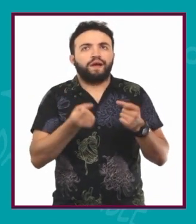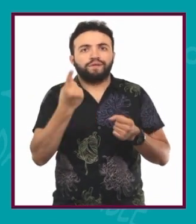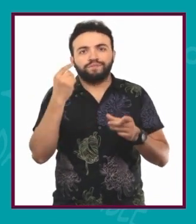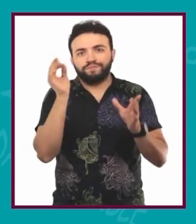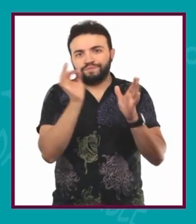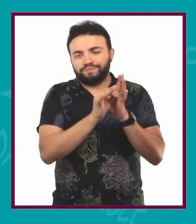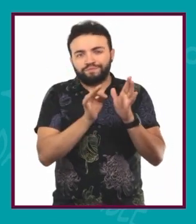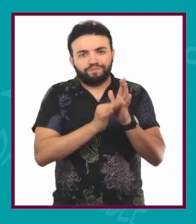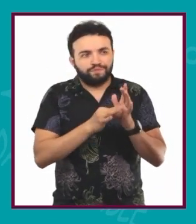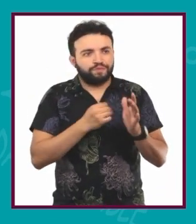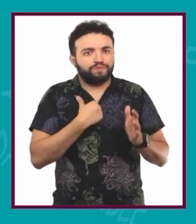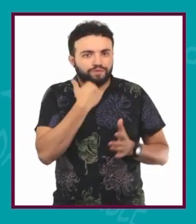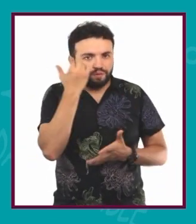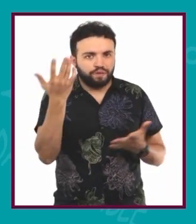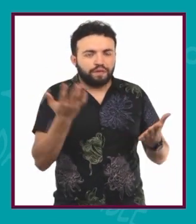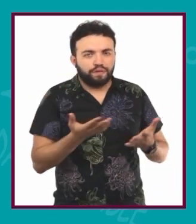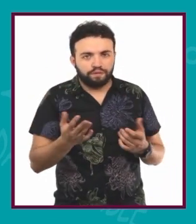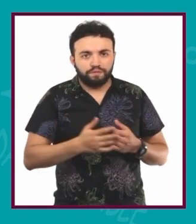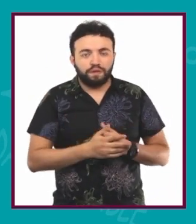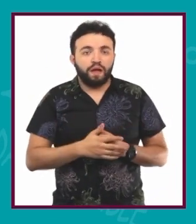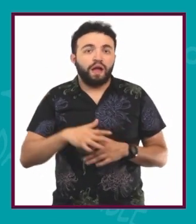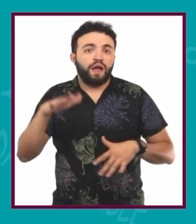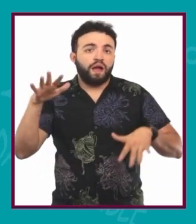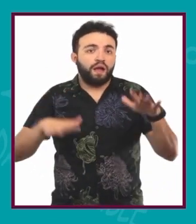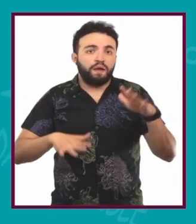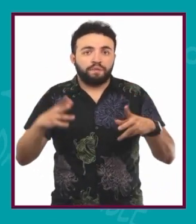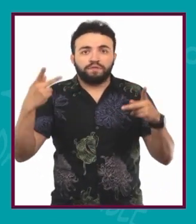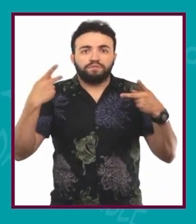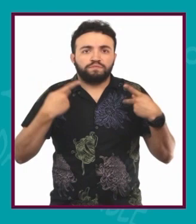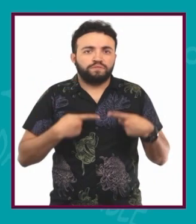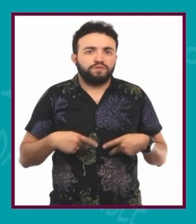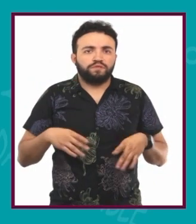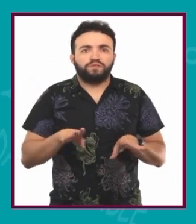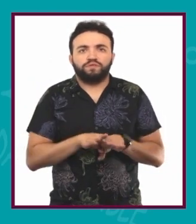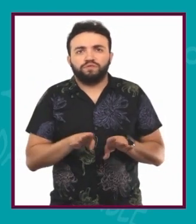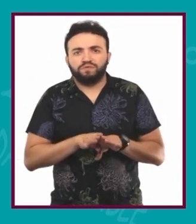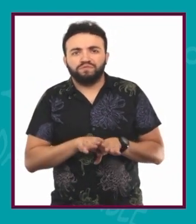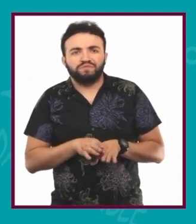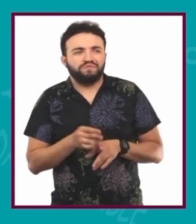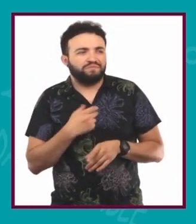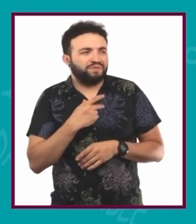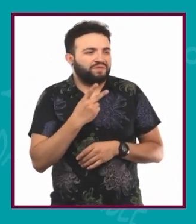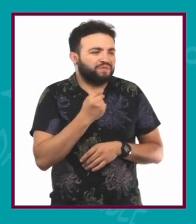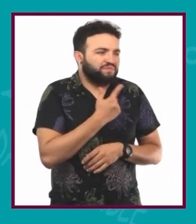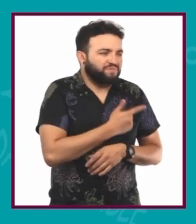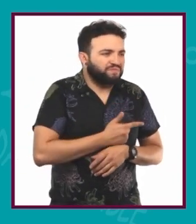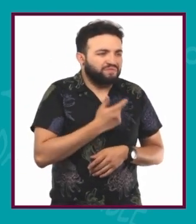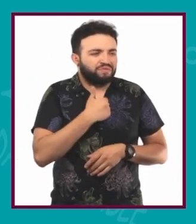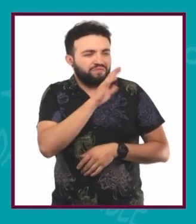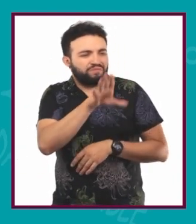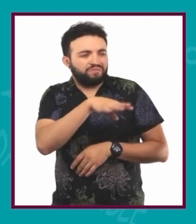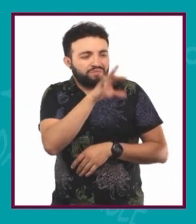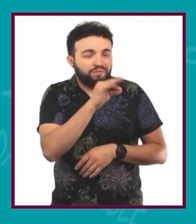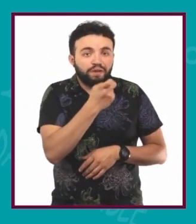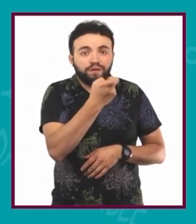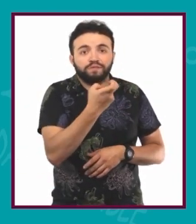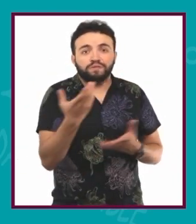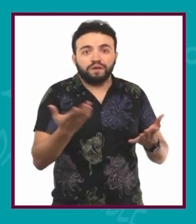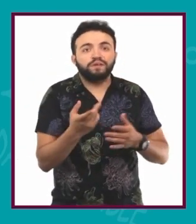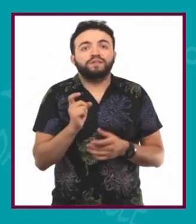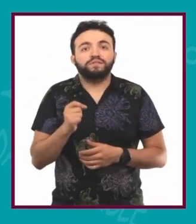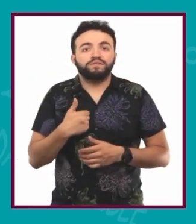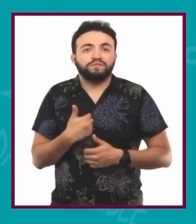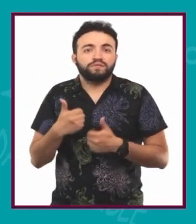que a veces como personas no nos llaman mucho la atención o no busco sobre ello y eso hace que me quede